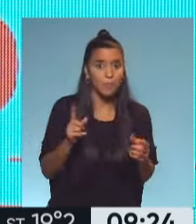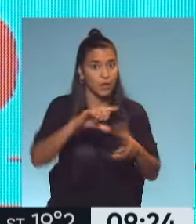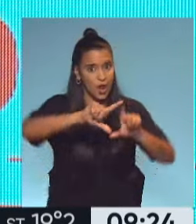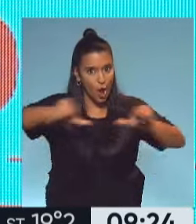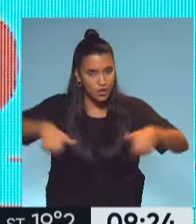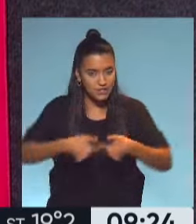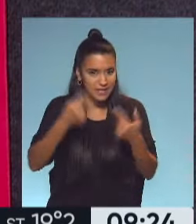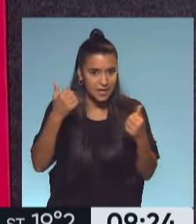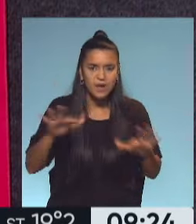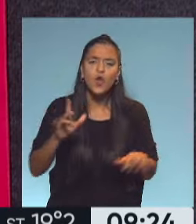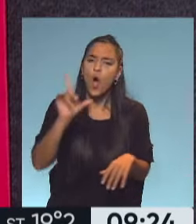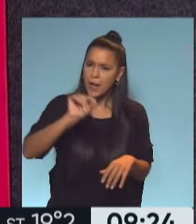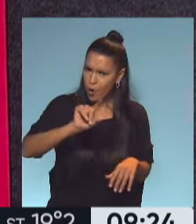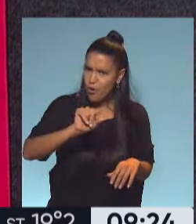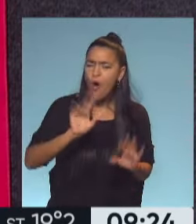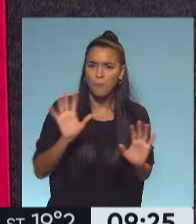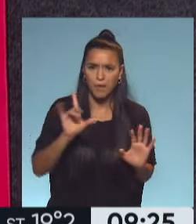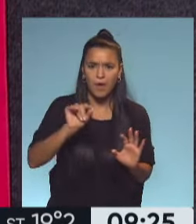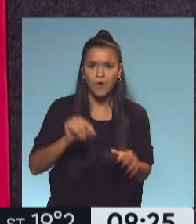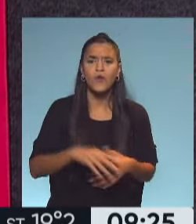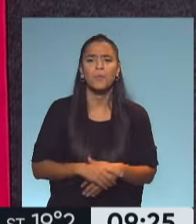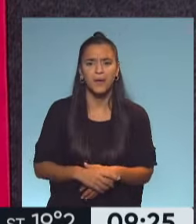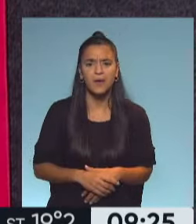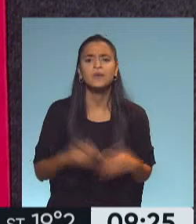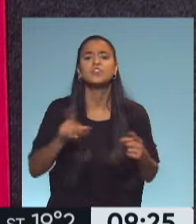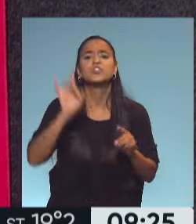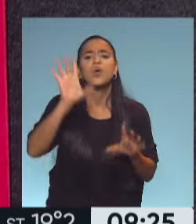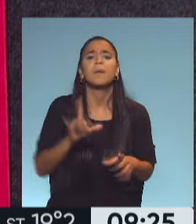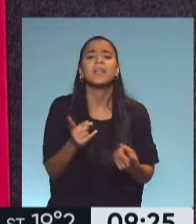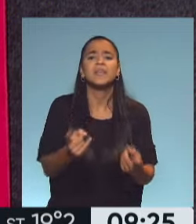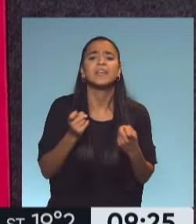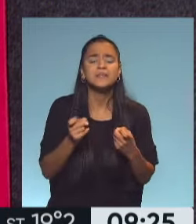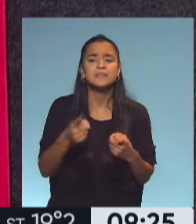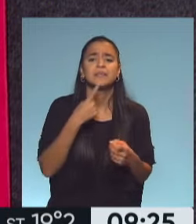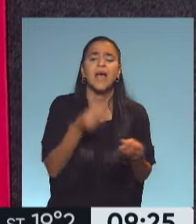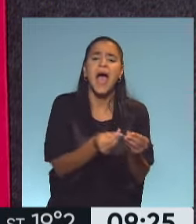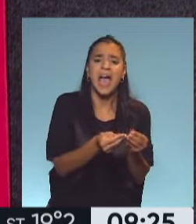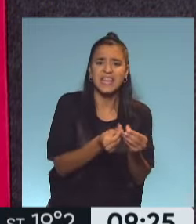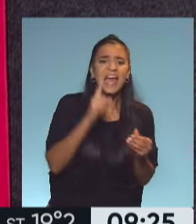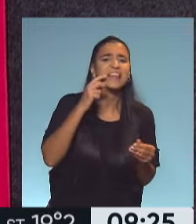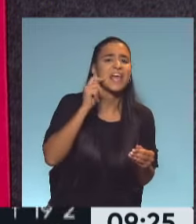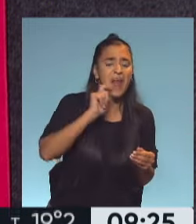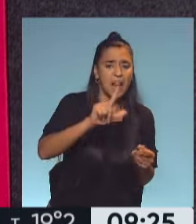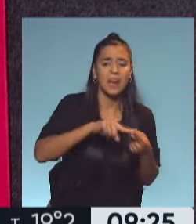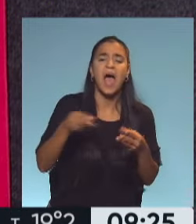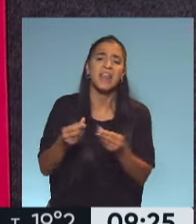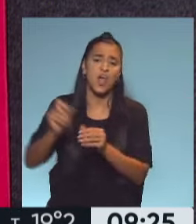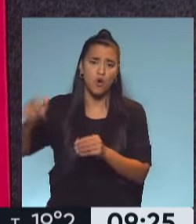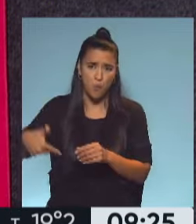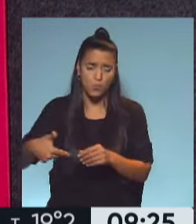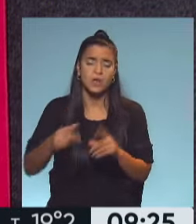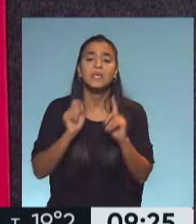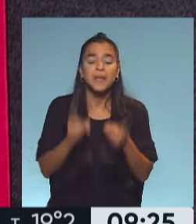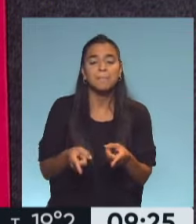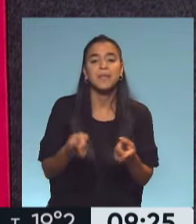carísimas. Sumamente económica esta receta. De hecho, solamente necesitamos un poco de harina integral, un poco de harina común y